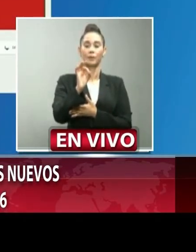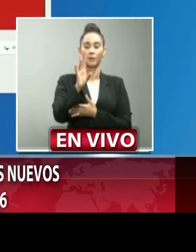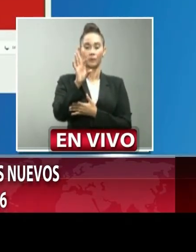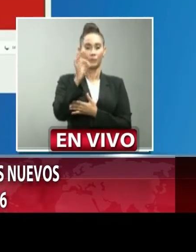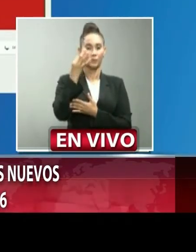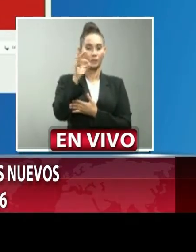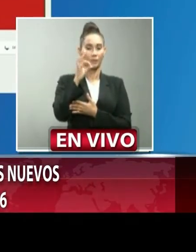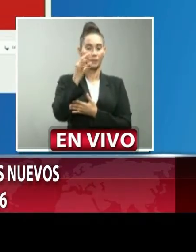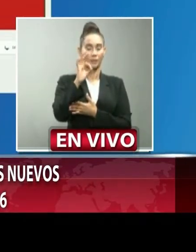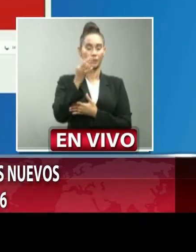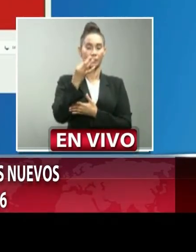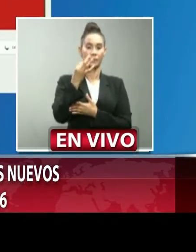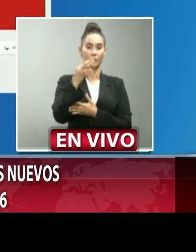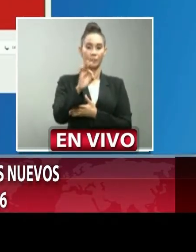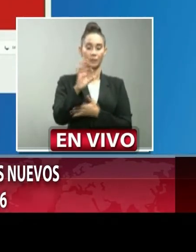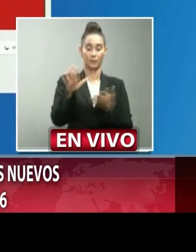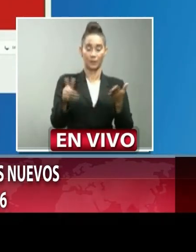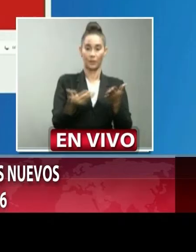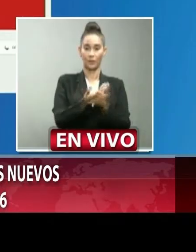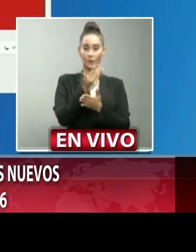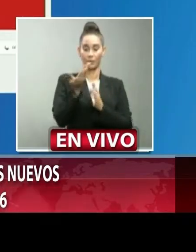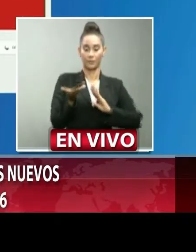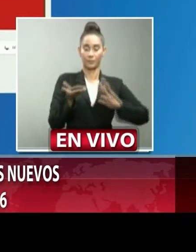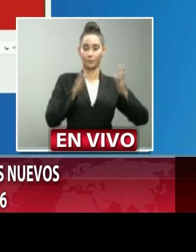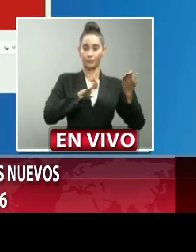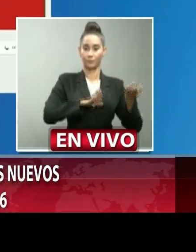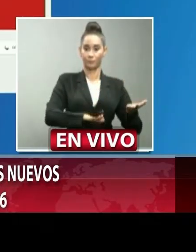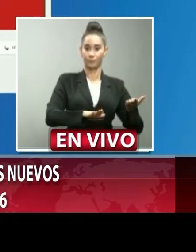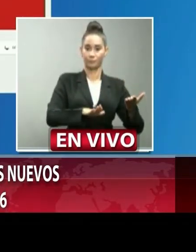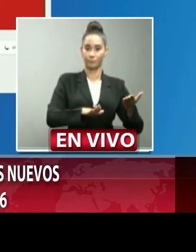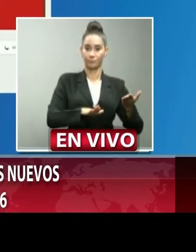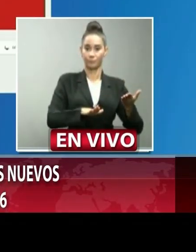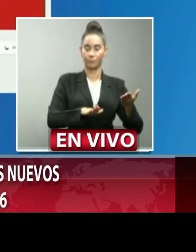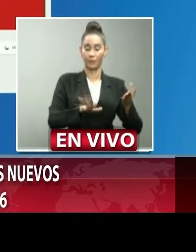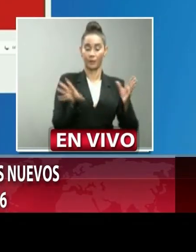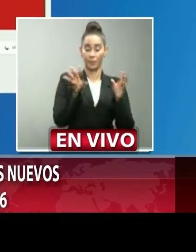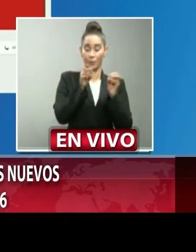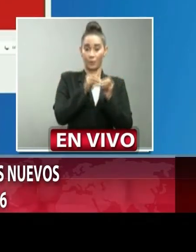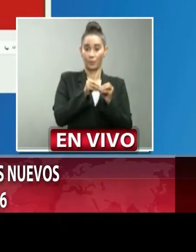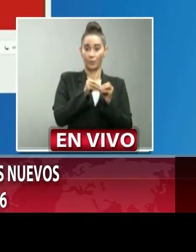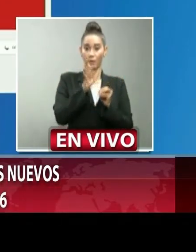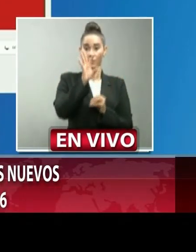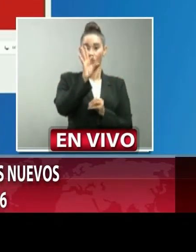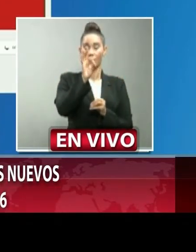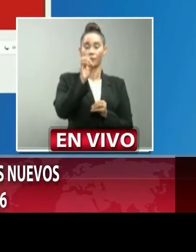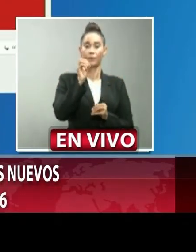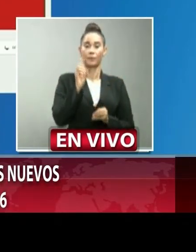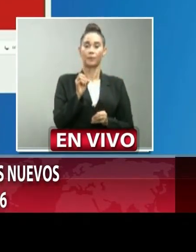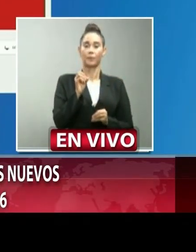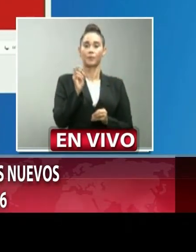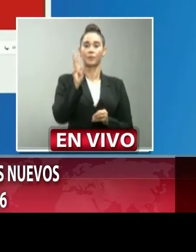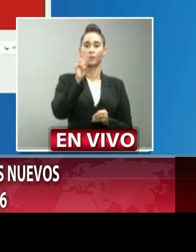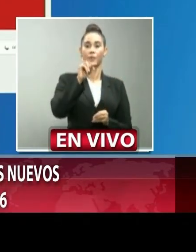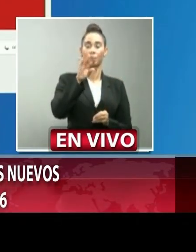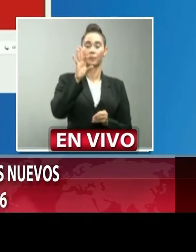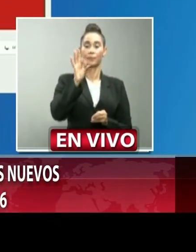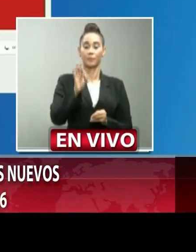19 nuevas defunciones para un total de 929